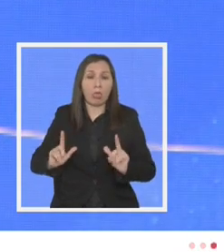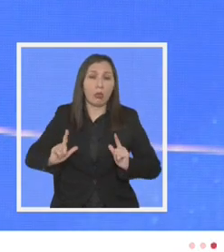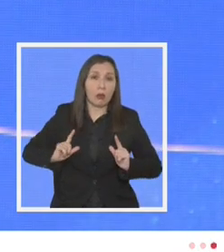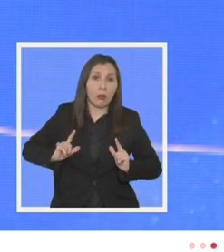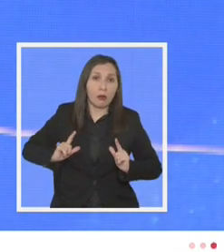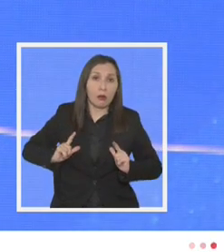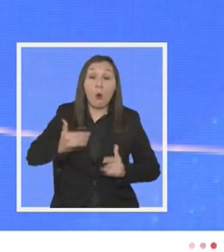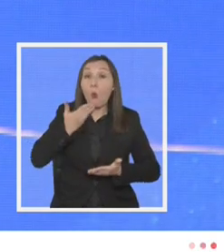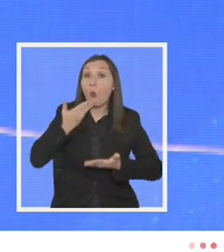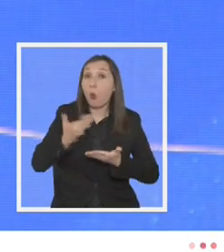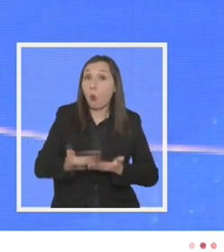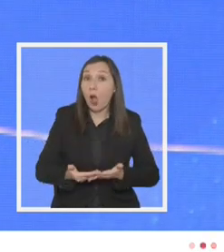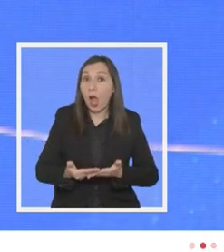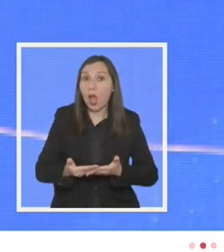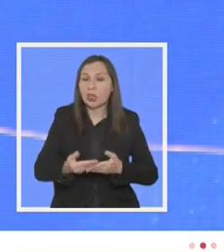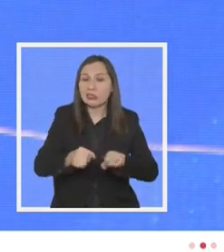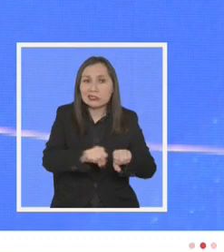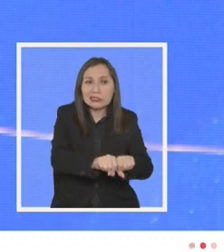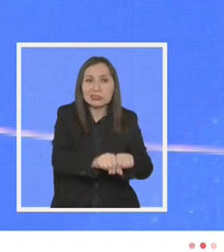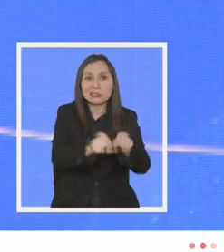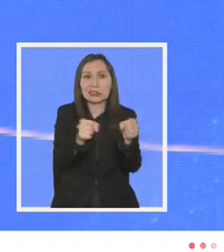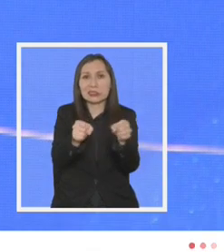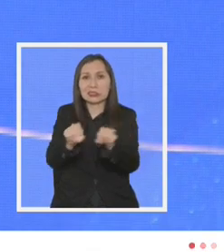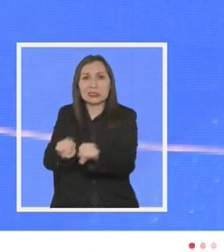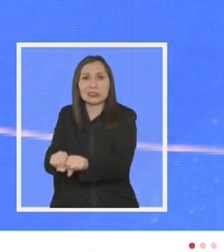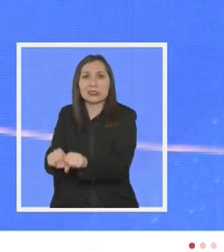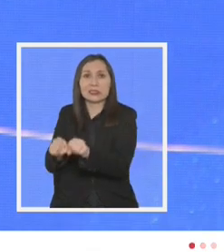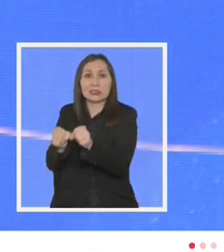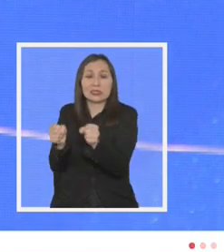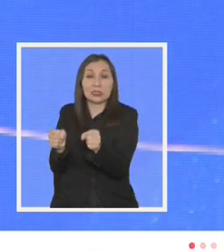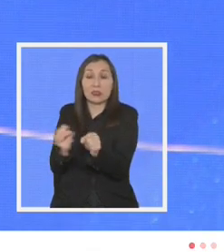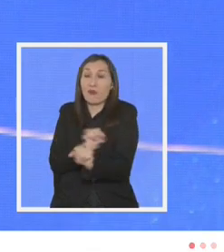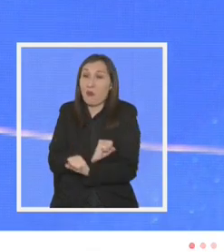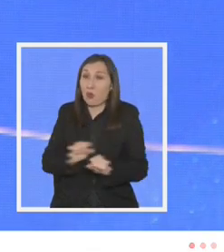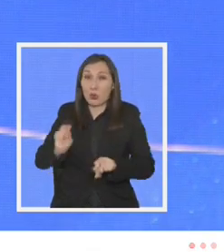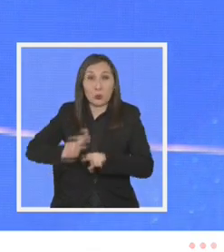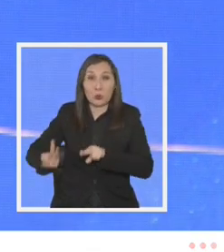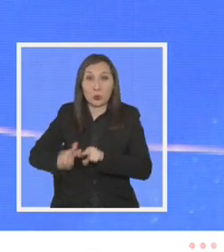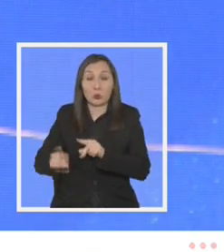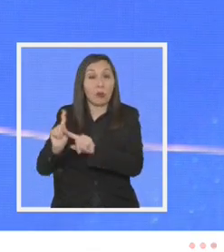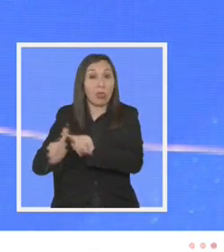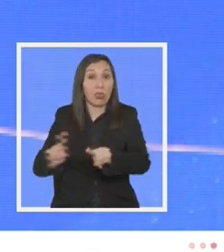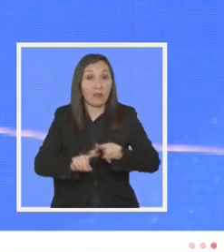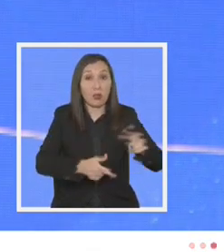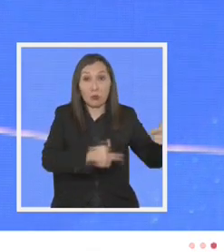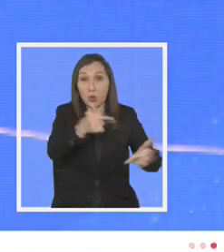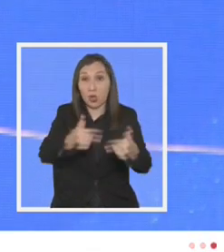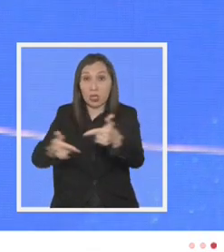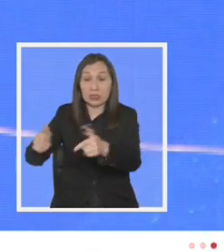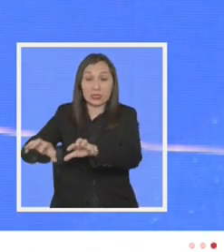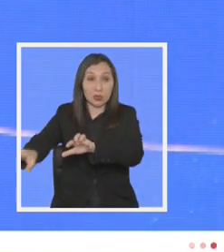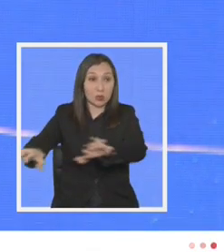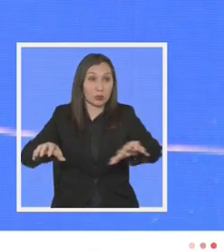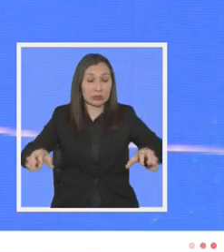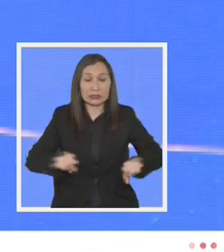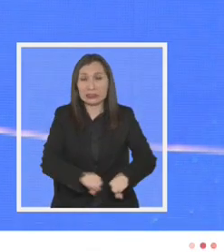o cuando se generan grietas entre grietas insalvables entre los distintos sectores políticos